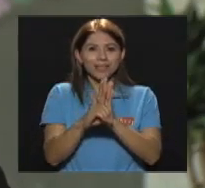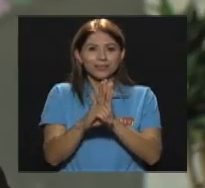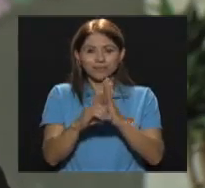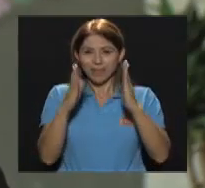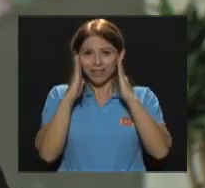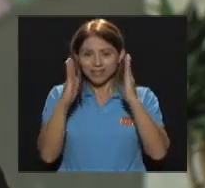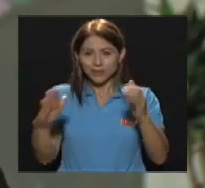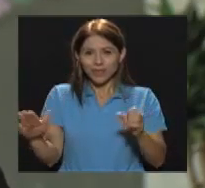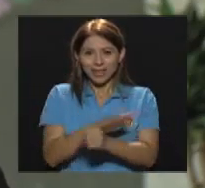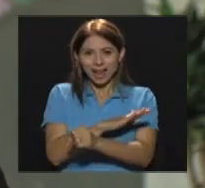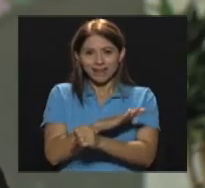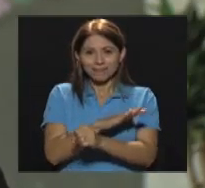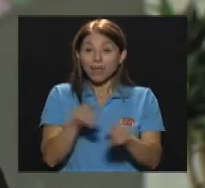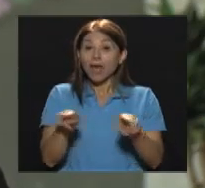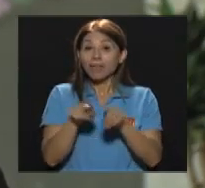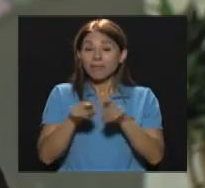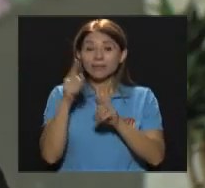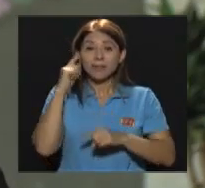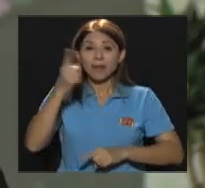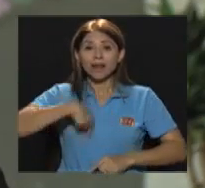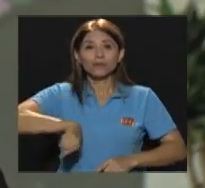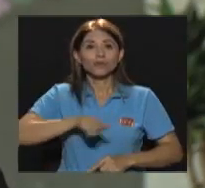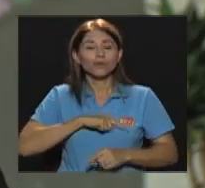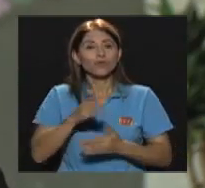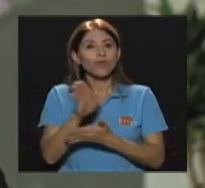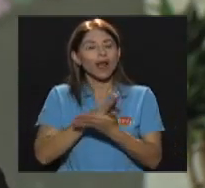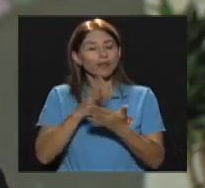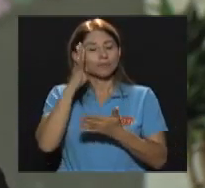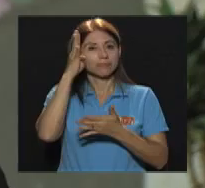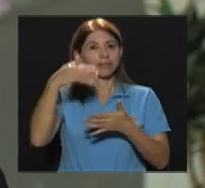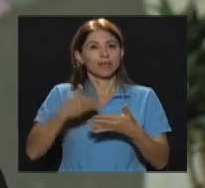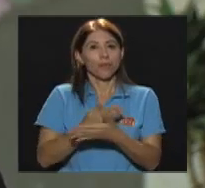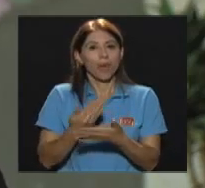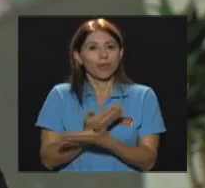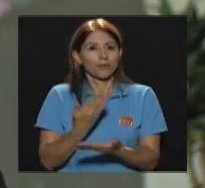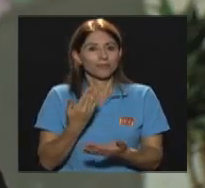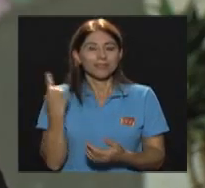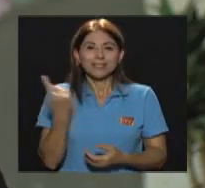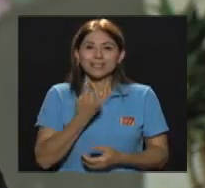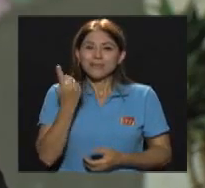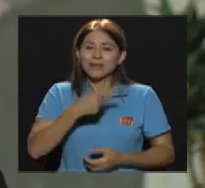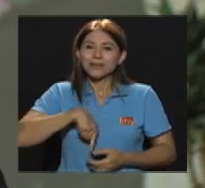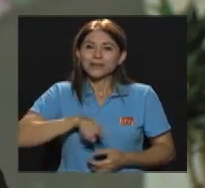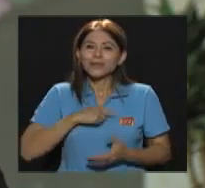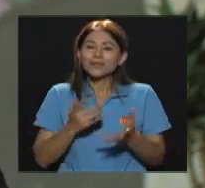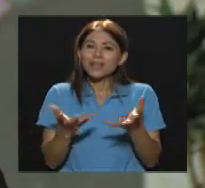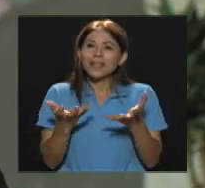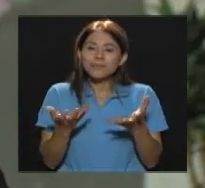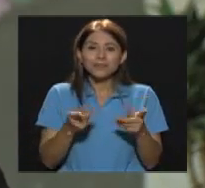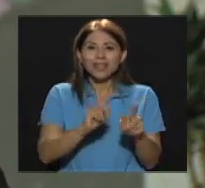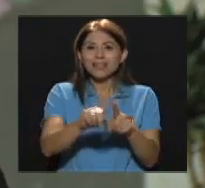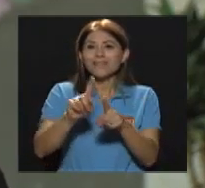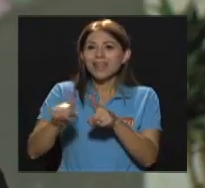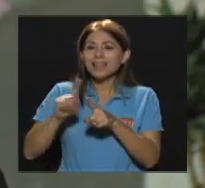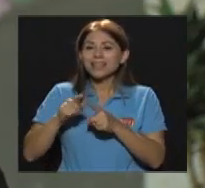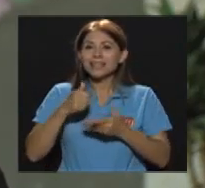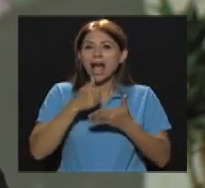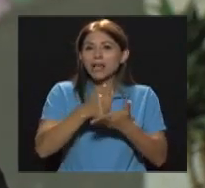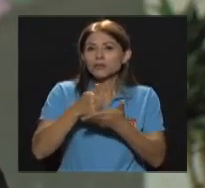nosotros Fue algo muy innovador Y realmente Siempre buscamos Que las ayudas O las colaboraciones Que la Fundación Meco